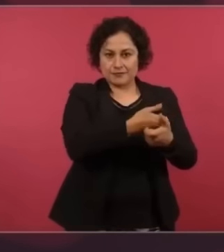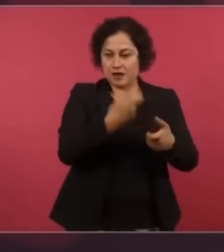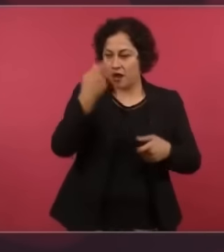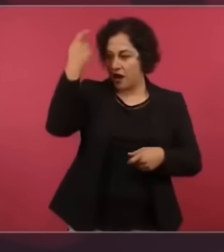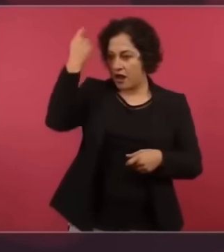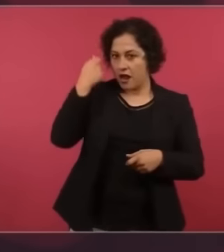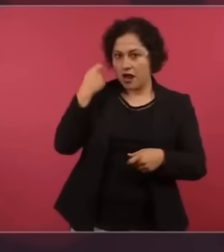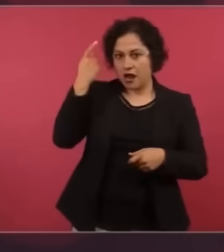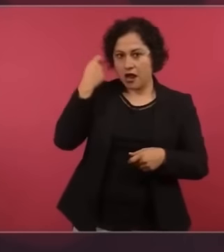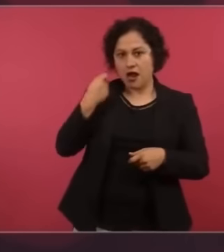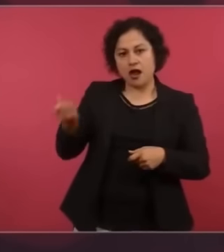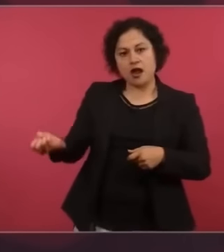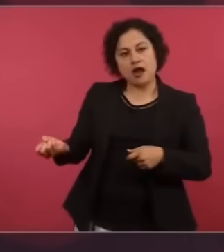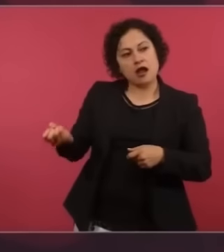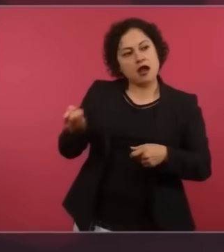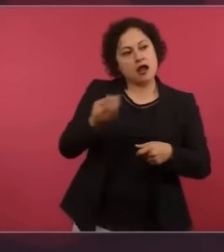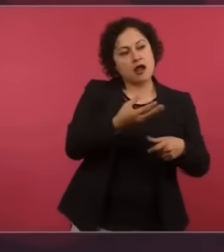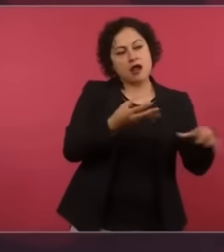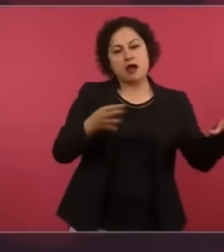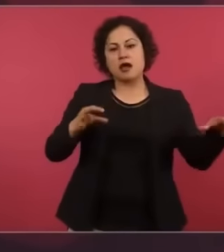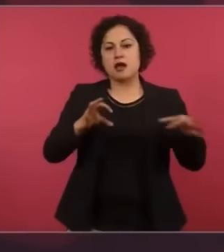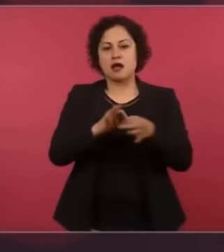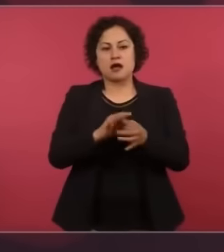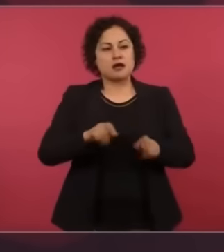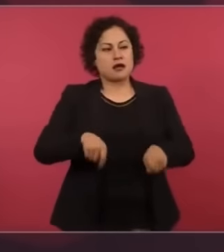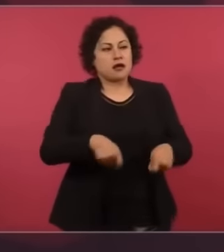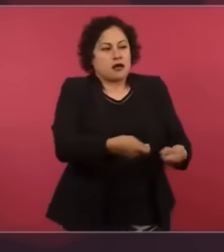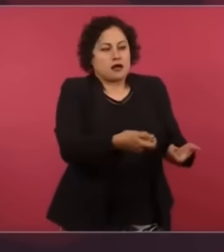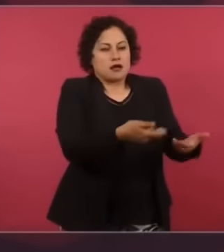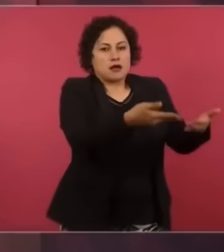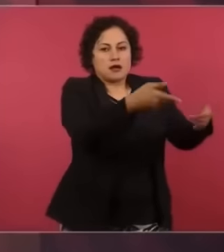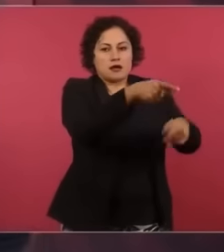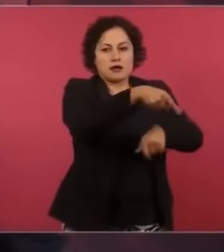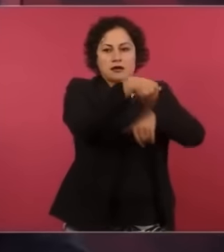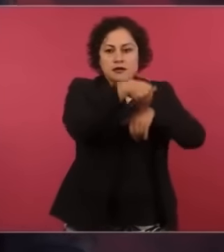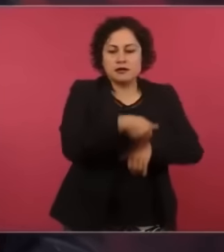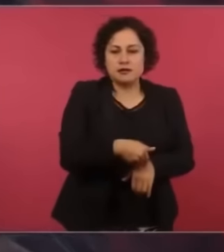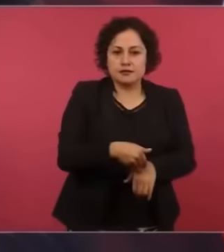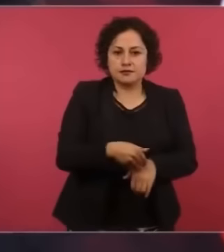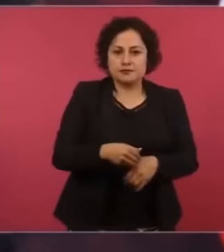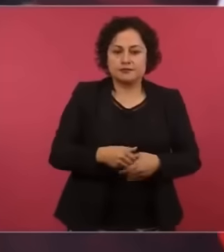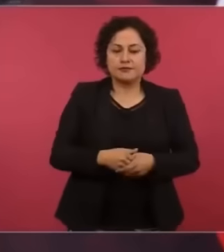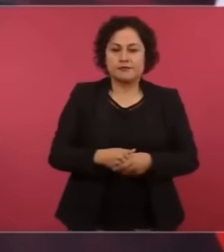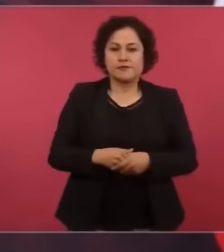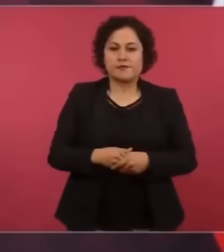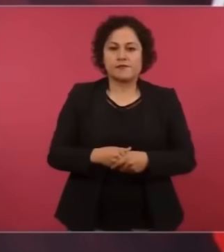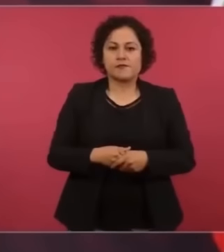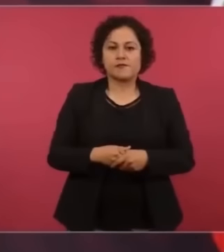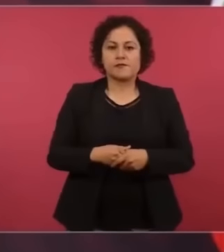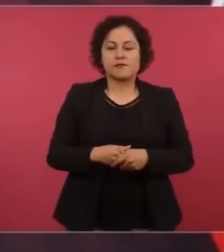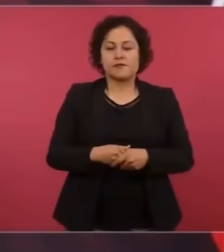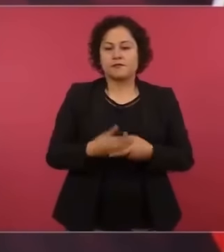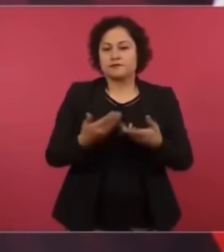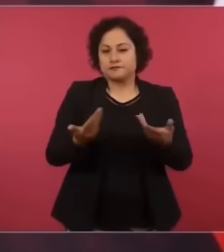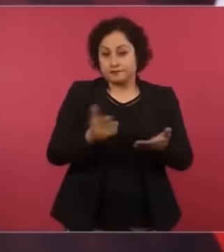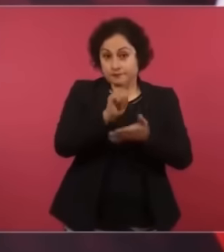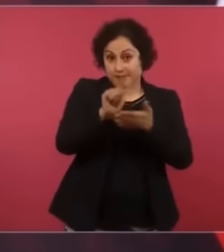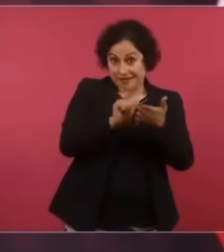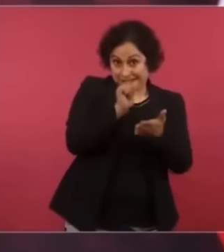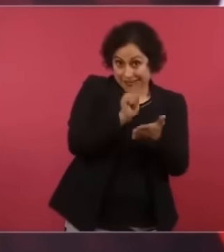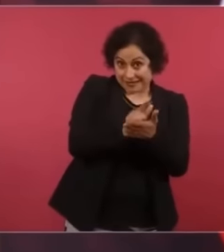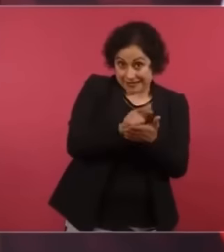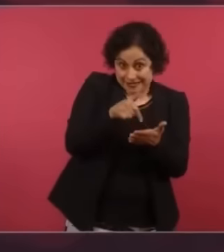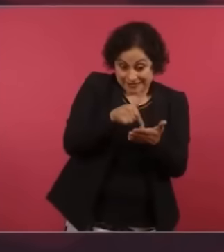Pero esas reformas le permiten a estas